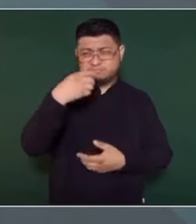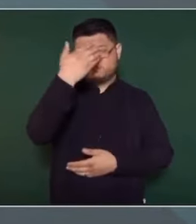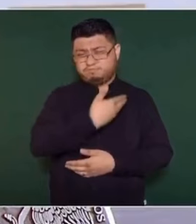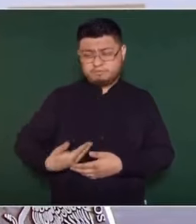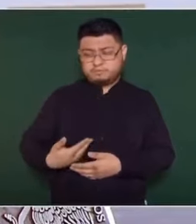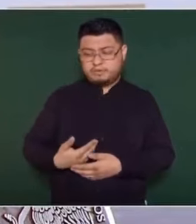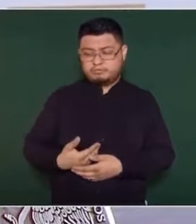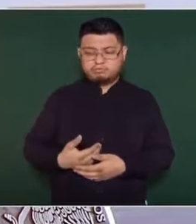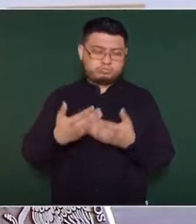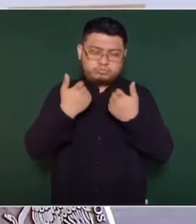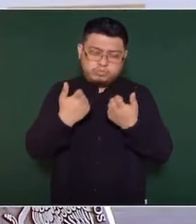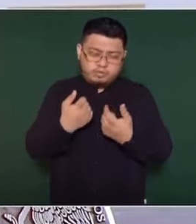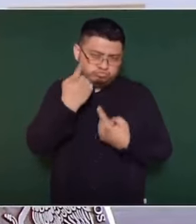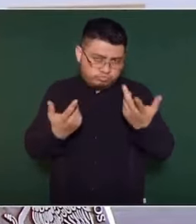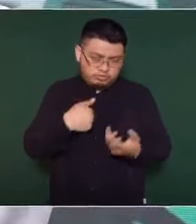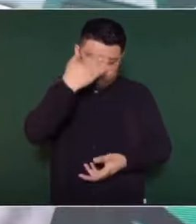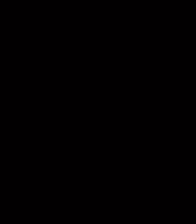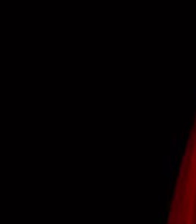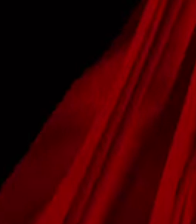No tengo duda de eso.